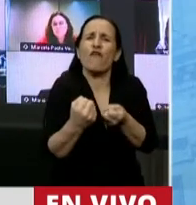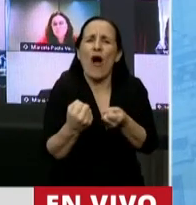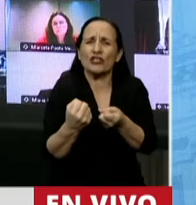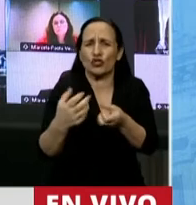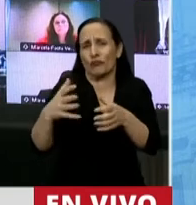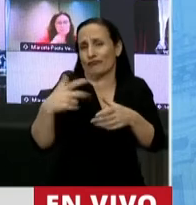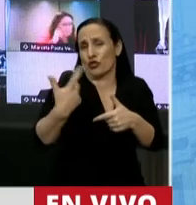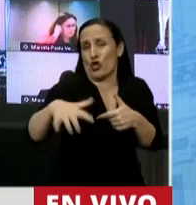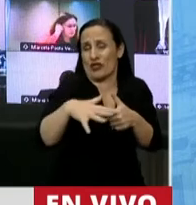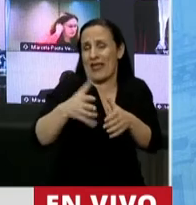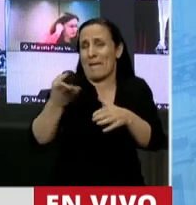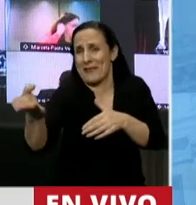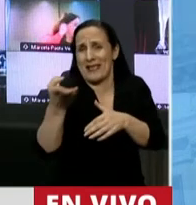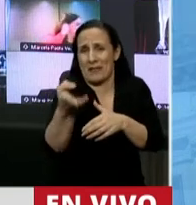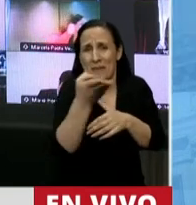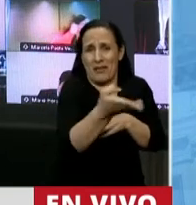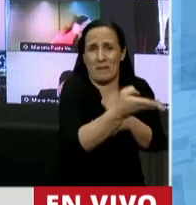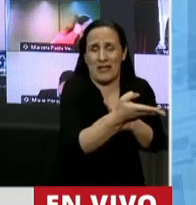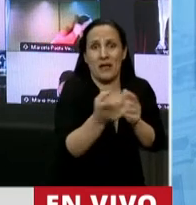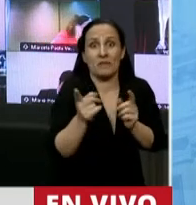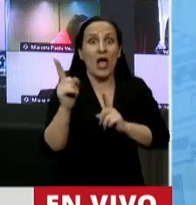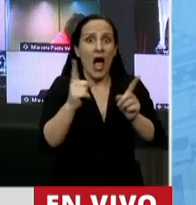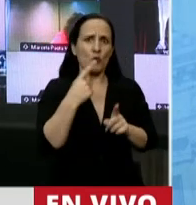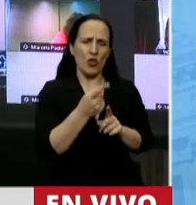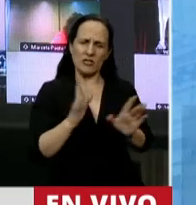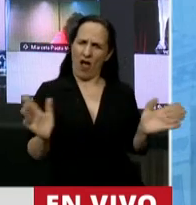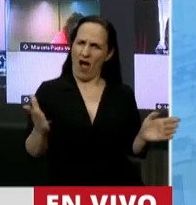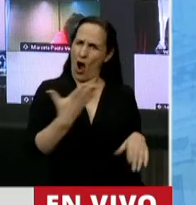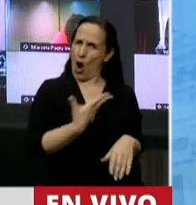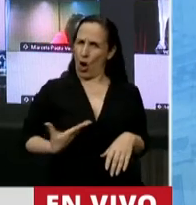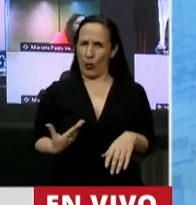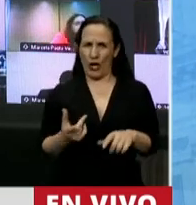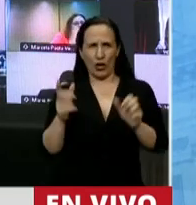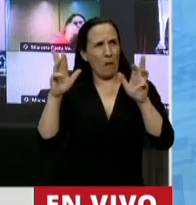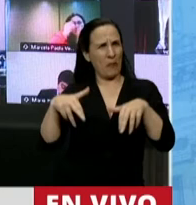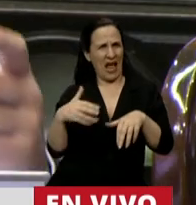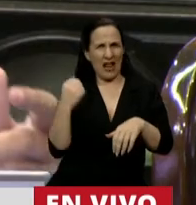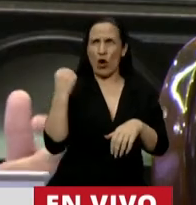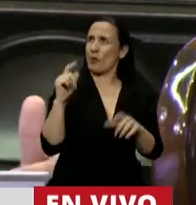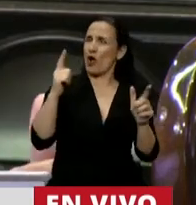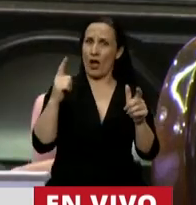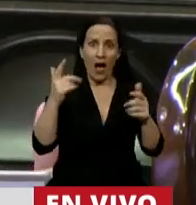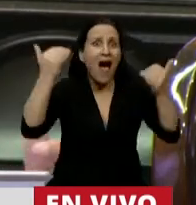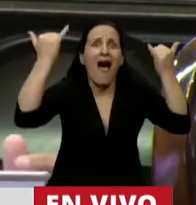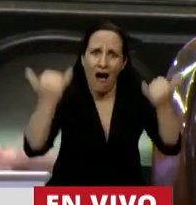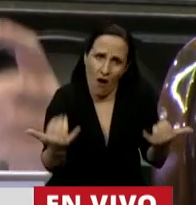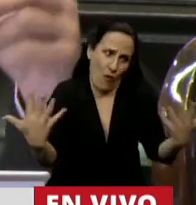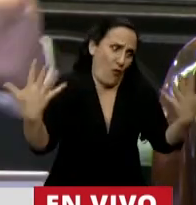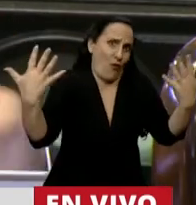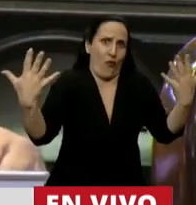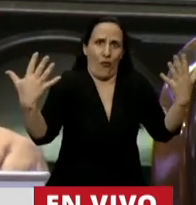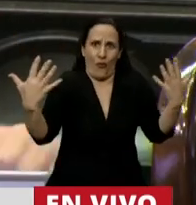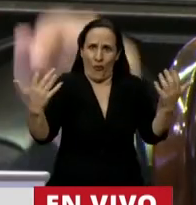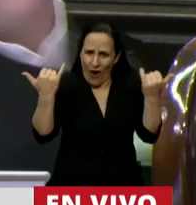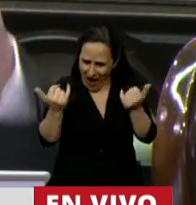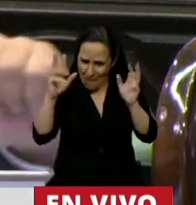sectores de la sociedad. Y alguno dice, el gobierno tiene plan económico. Por supuesto que tiene plan económico. Y